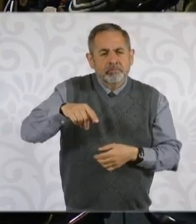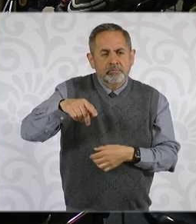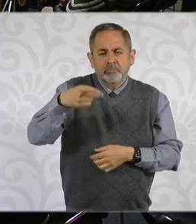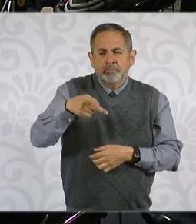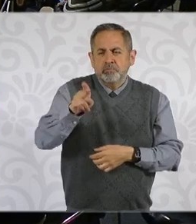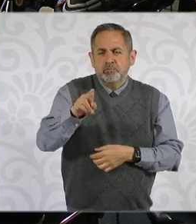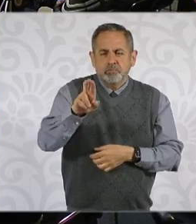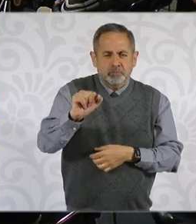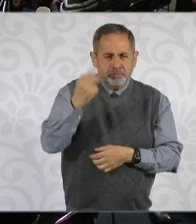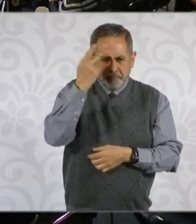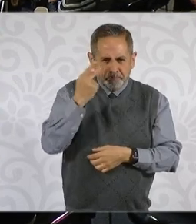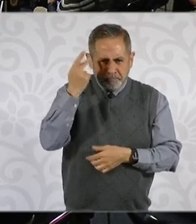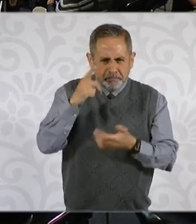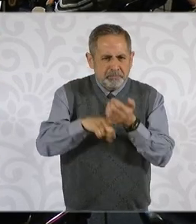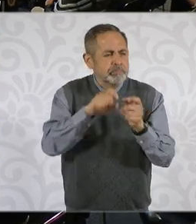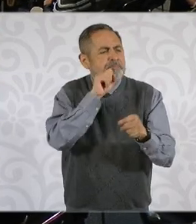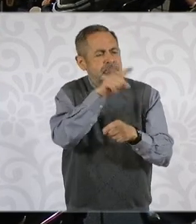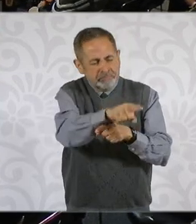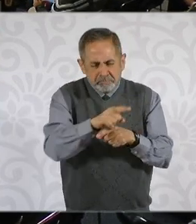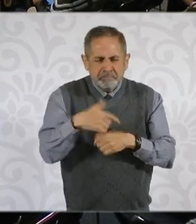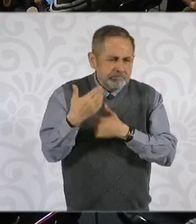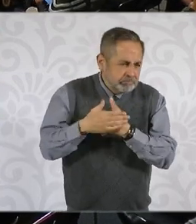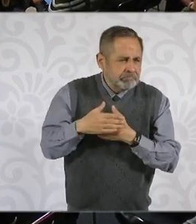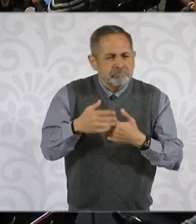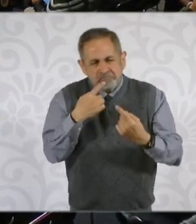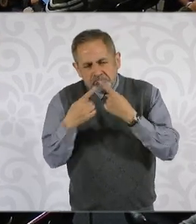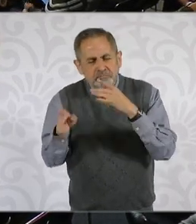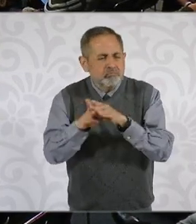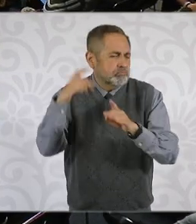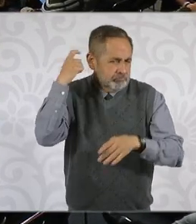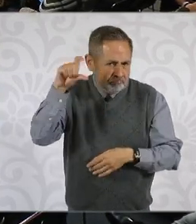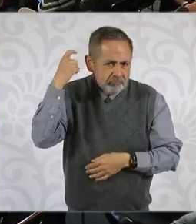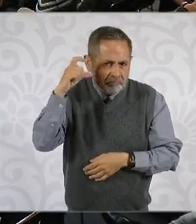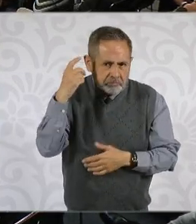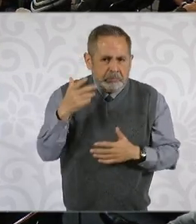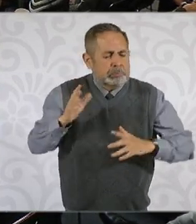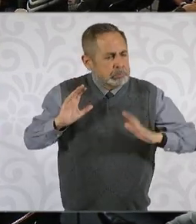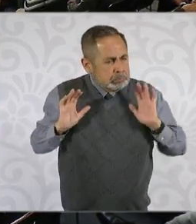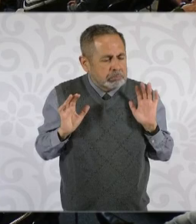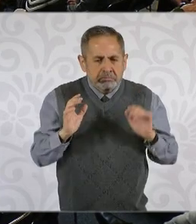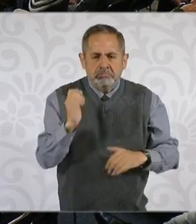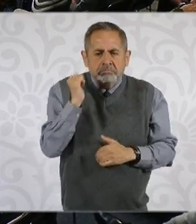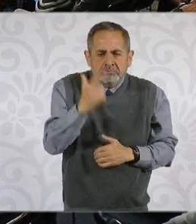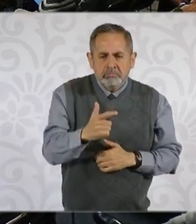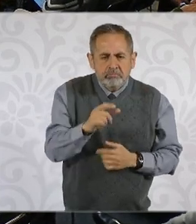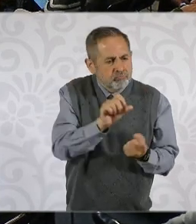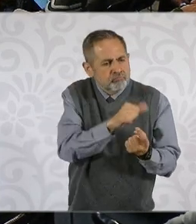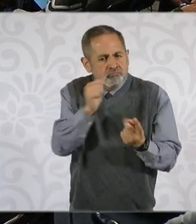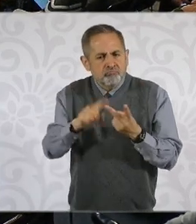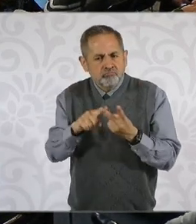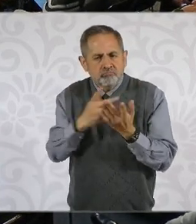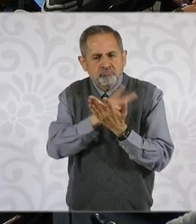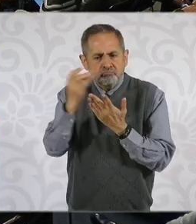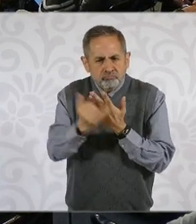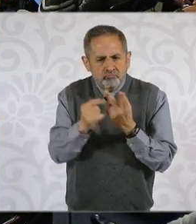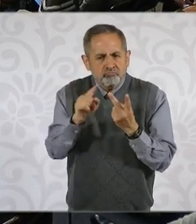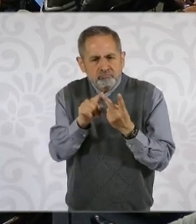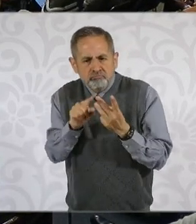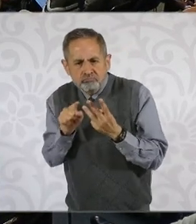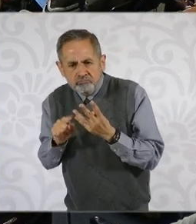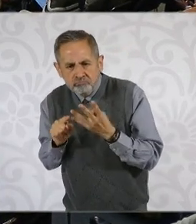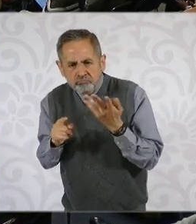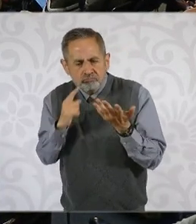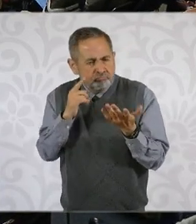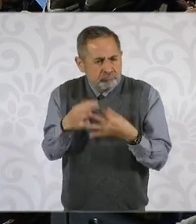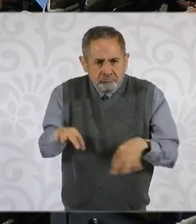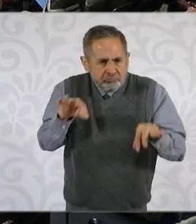hablar sobre proyectos estratégicos. Obviamente el tren es uno, pero si hay algún otro que se haya puesto sobre la mesa y